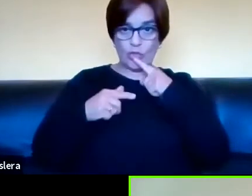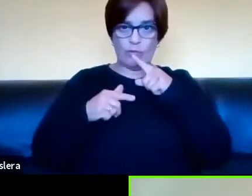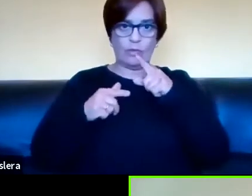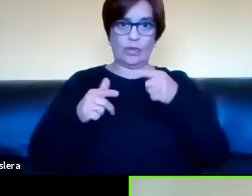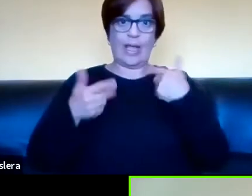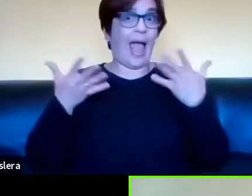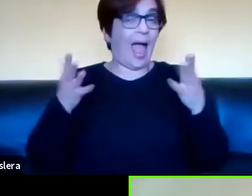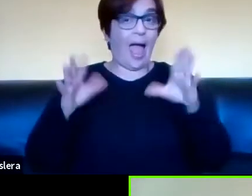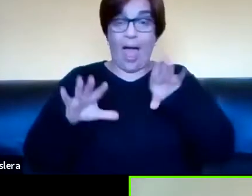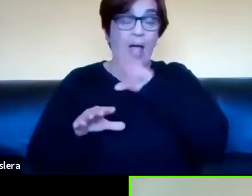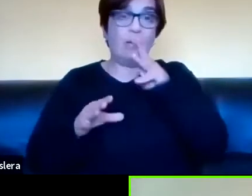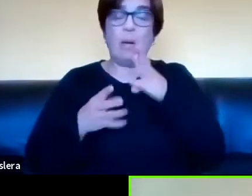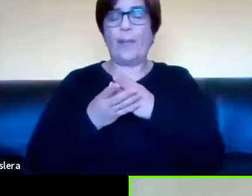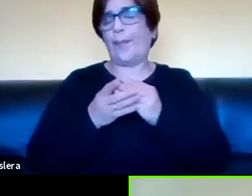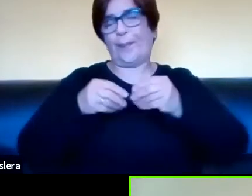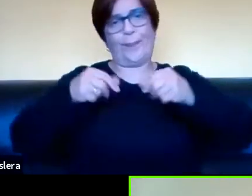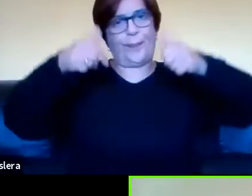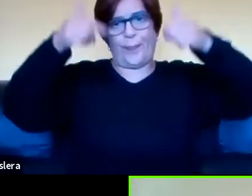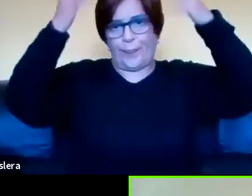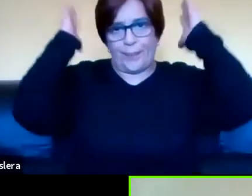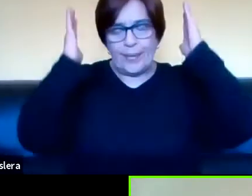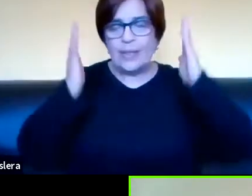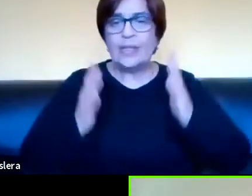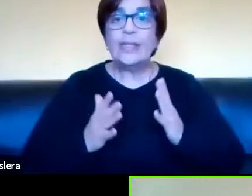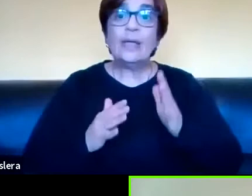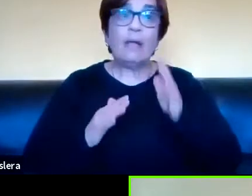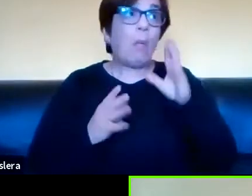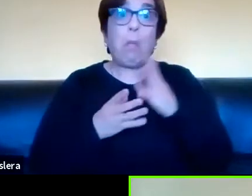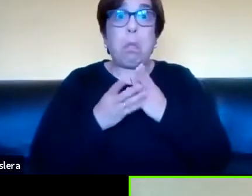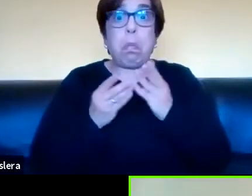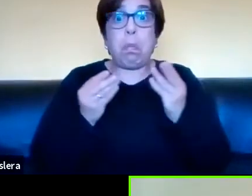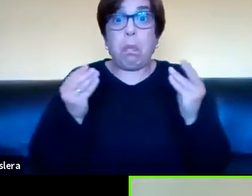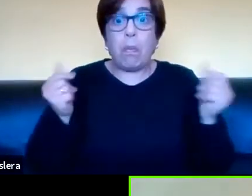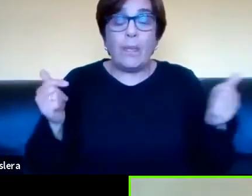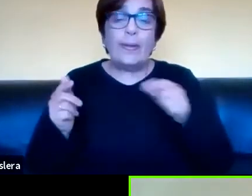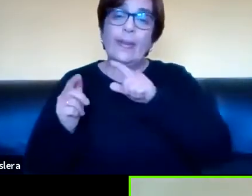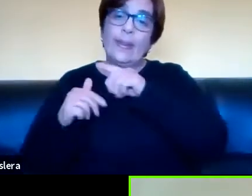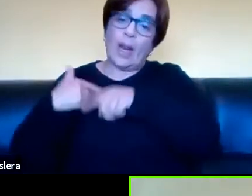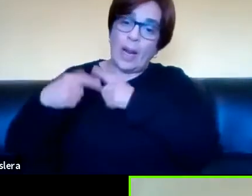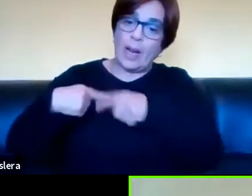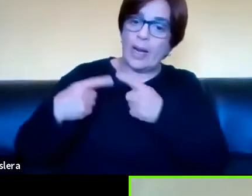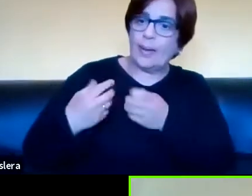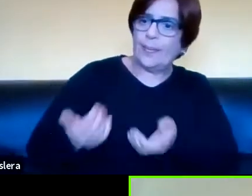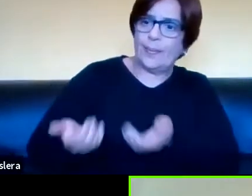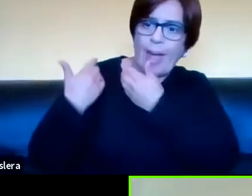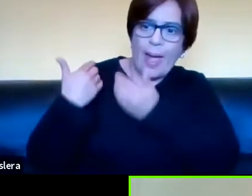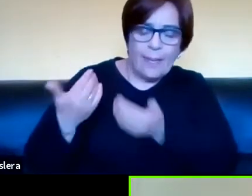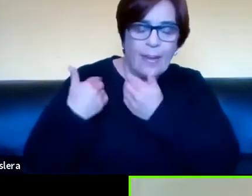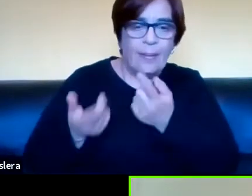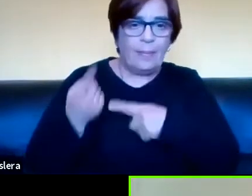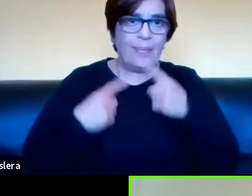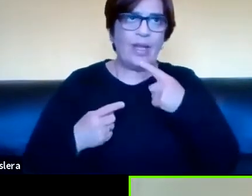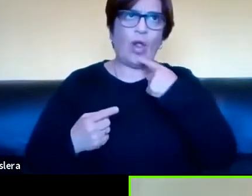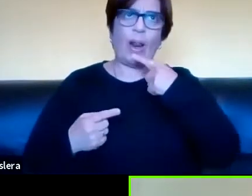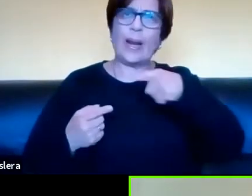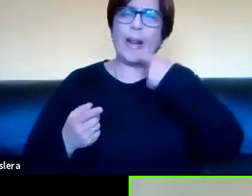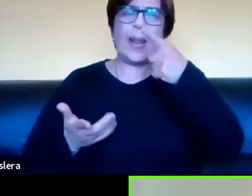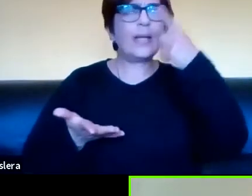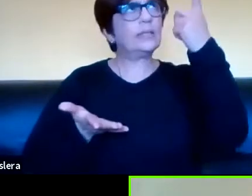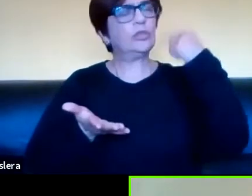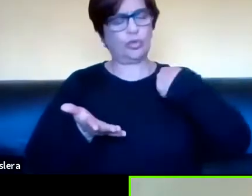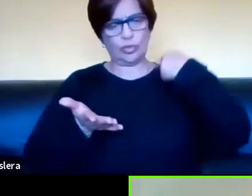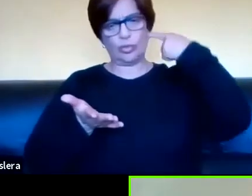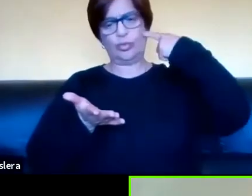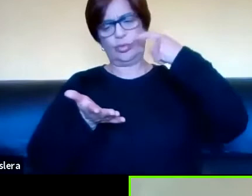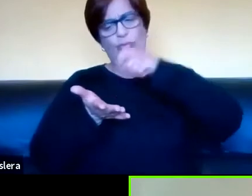hablo, desaparece, evanescente, va desapareciendo mientras yo voy hablando. En cambio, si este texto lo estuviera escribiendo,